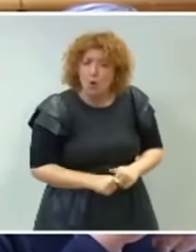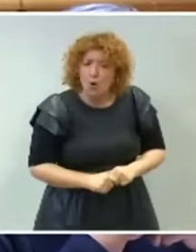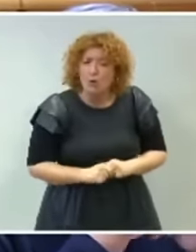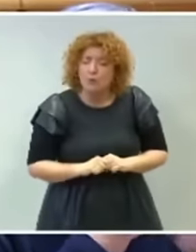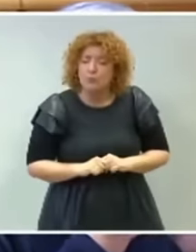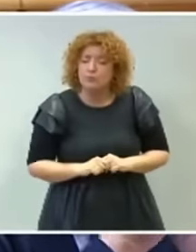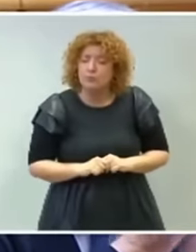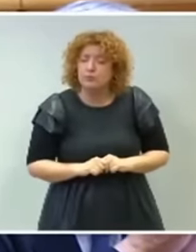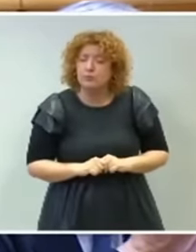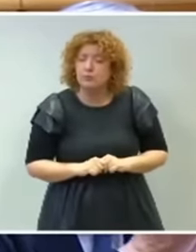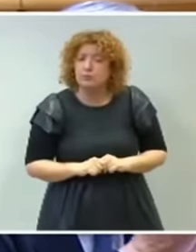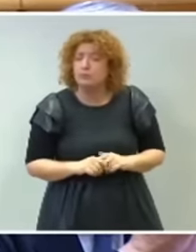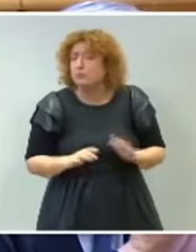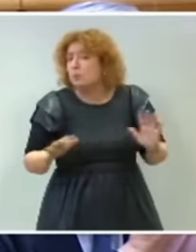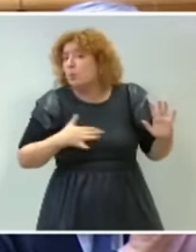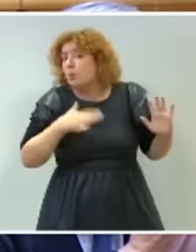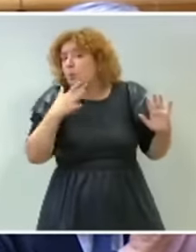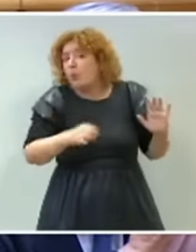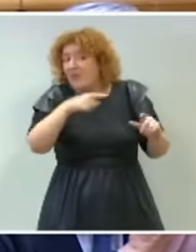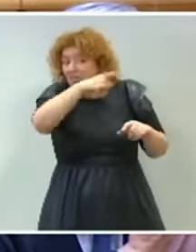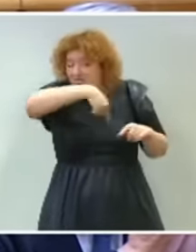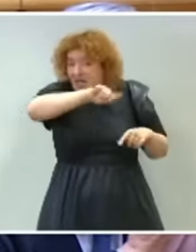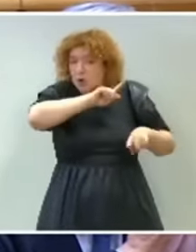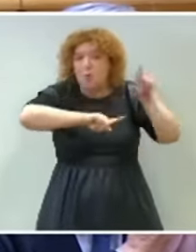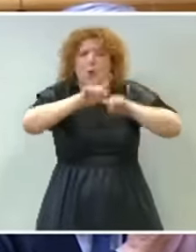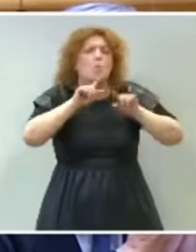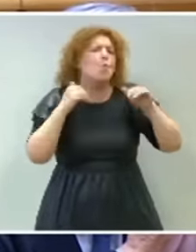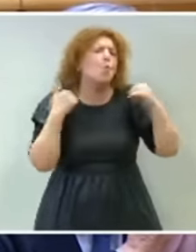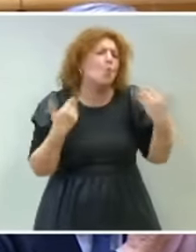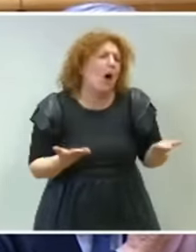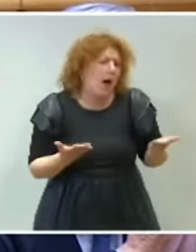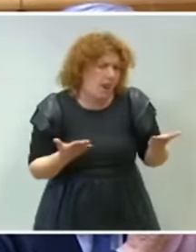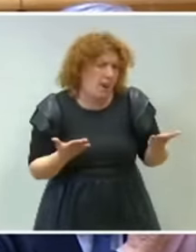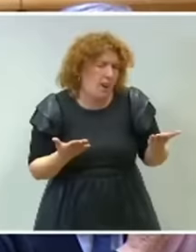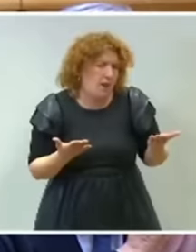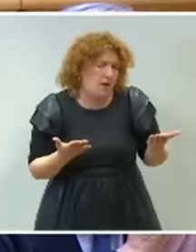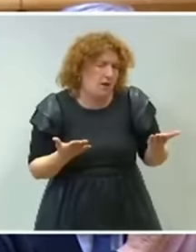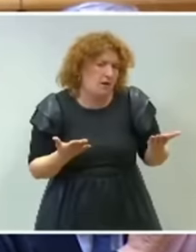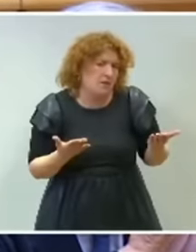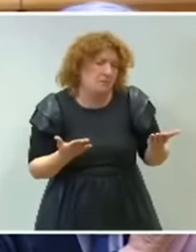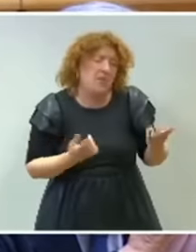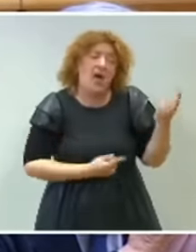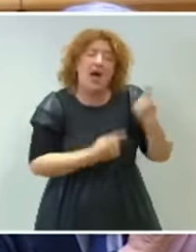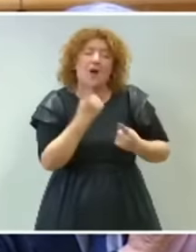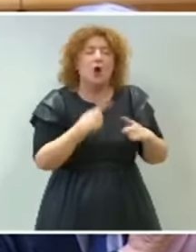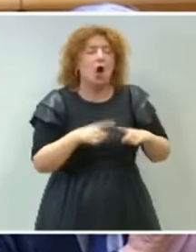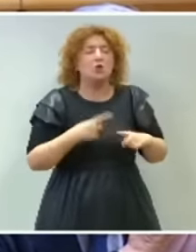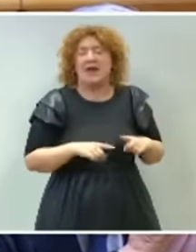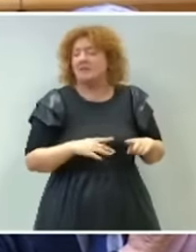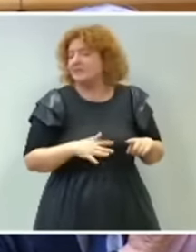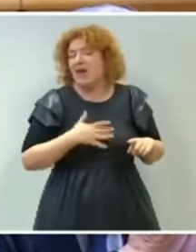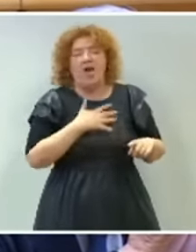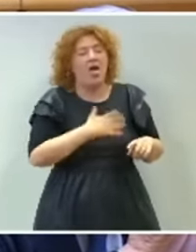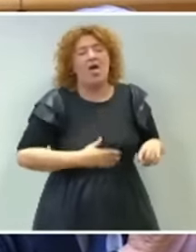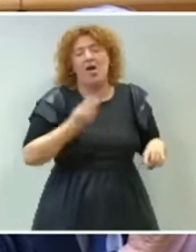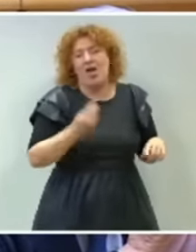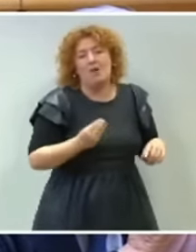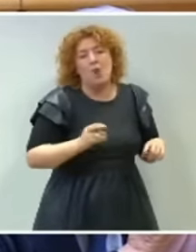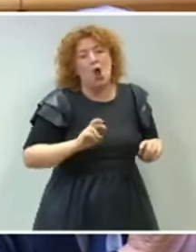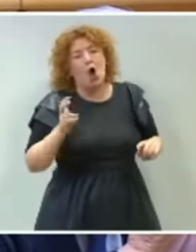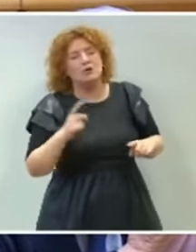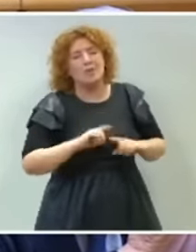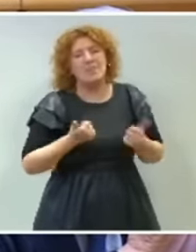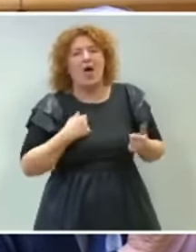Quizá es que su verdadero problema es que para unas cosas usted no hace nada, pero para otras hace y habla